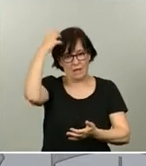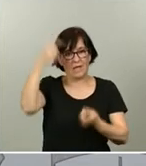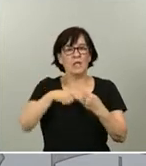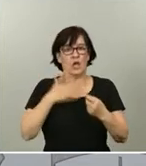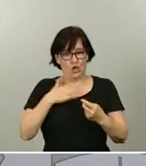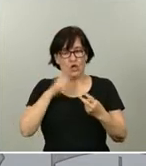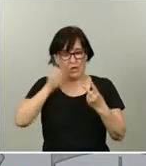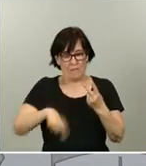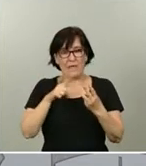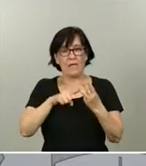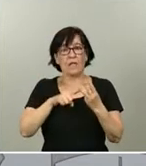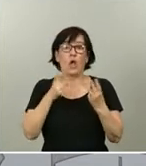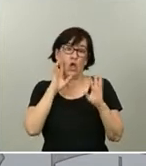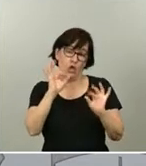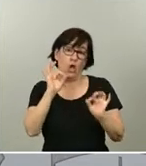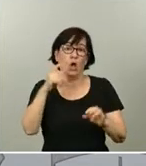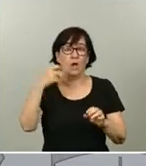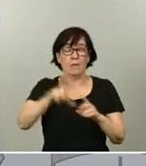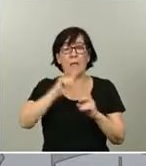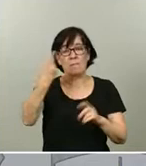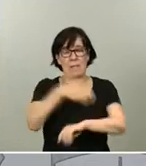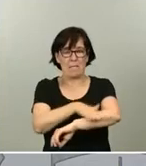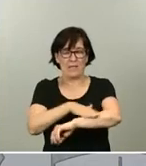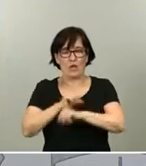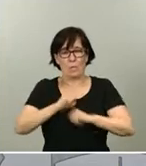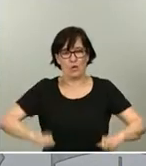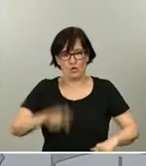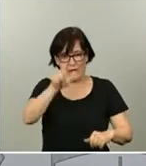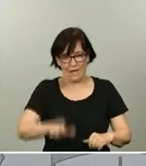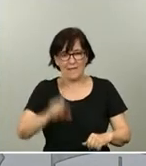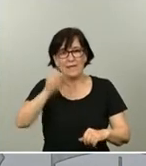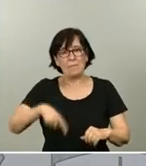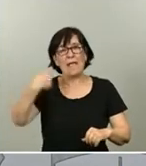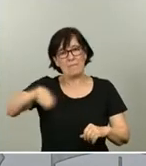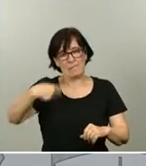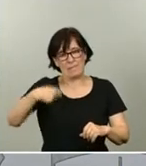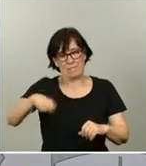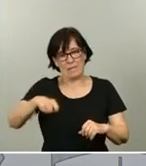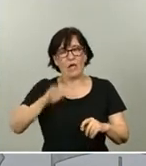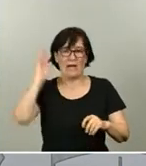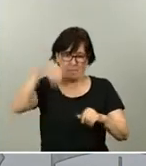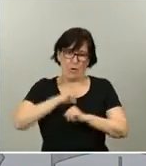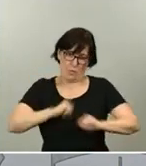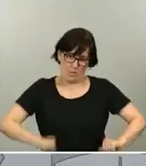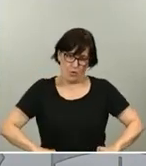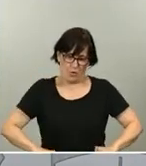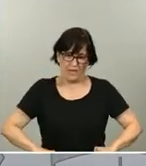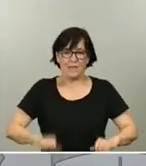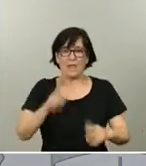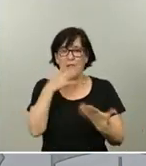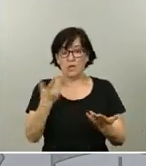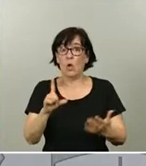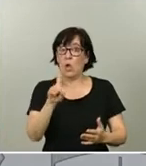lógicamente, la presencia del primer ministro portugués y también el presidente de la República portuguesa. Eso será el 1 de julio,